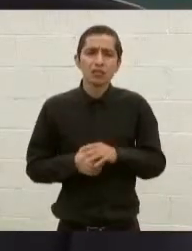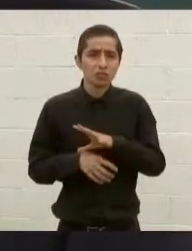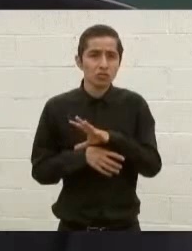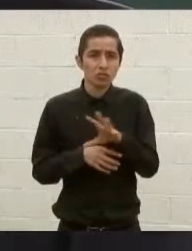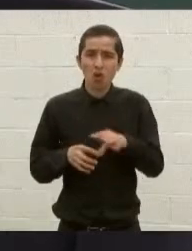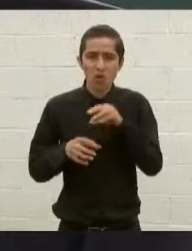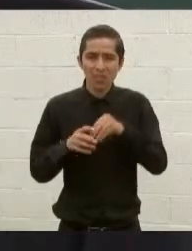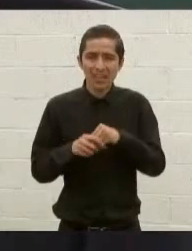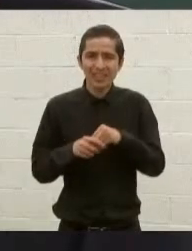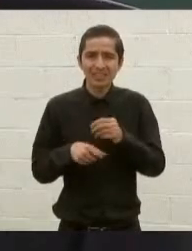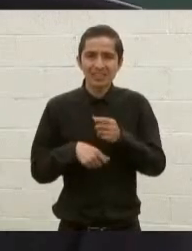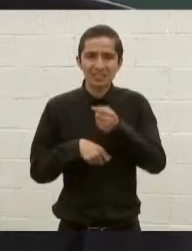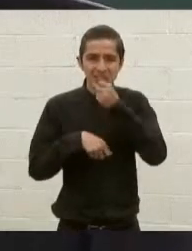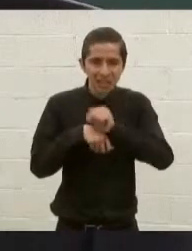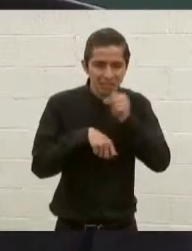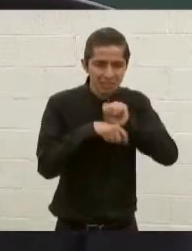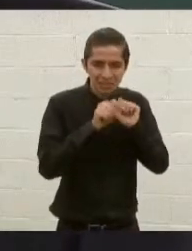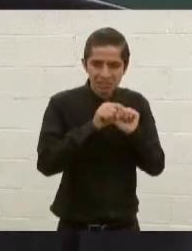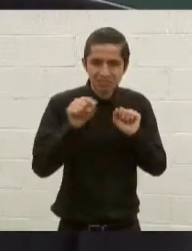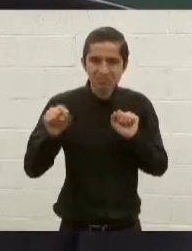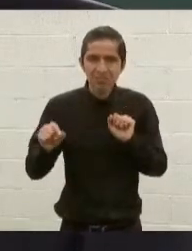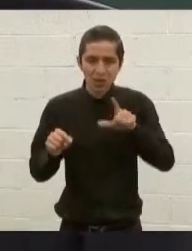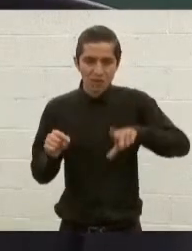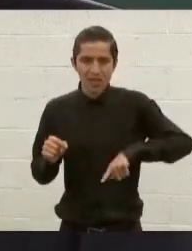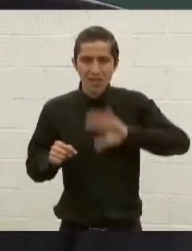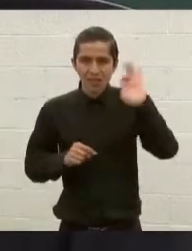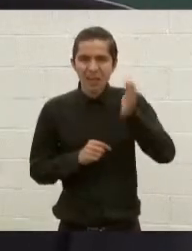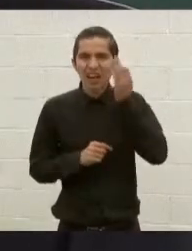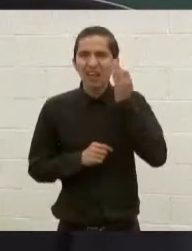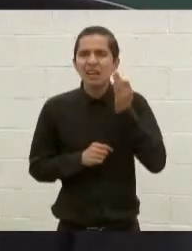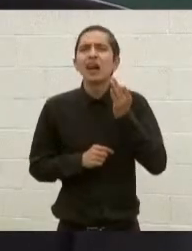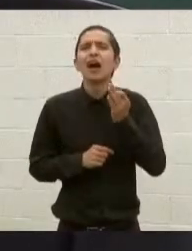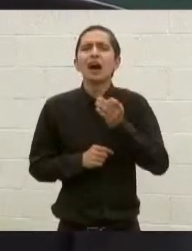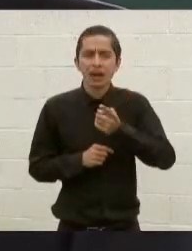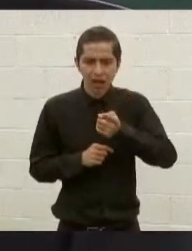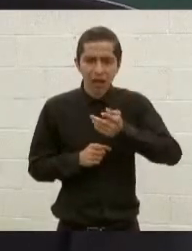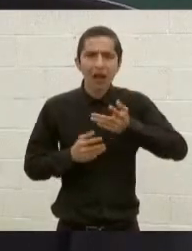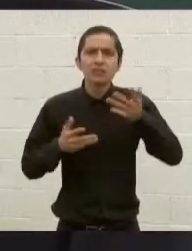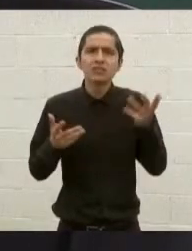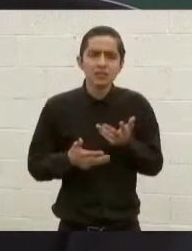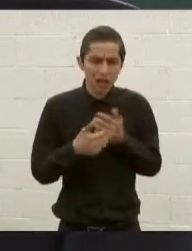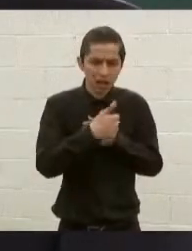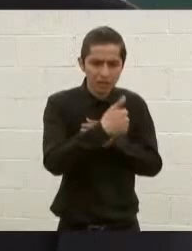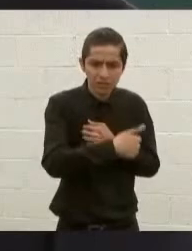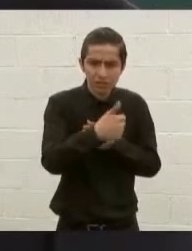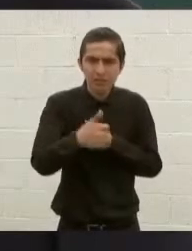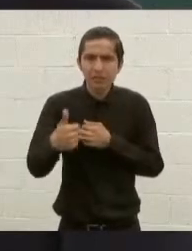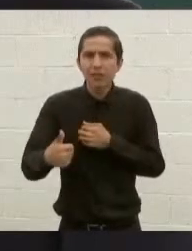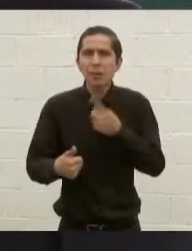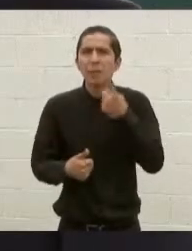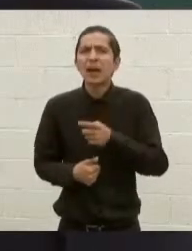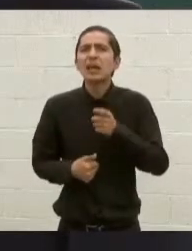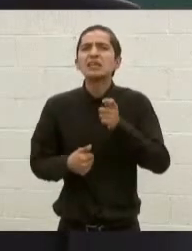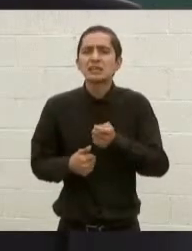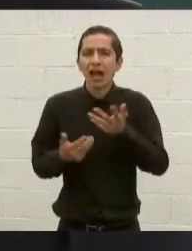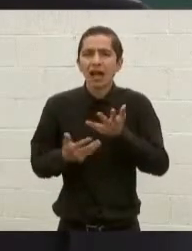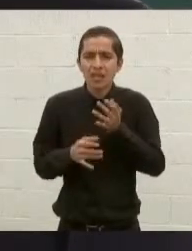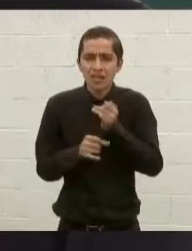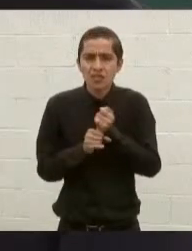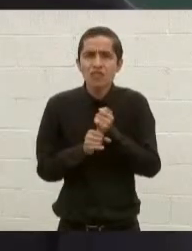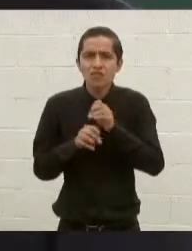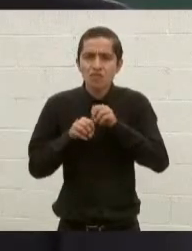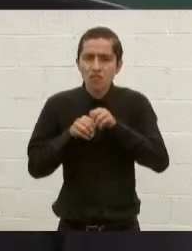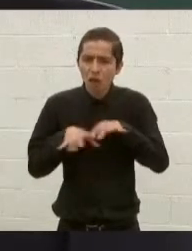dependencias del Gobierno de la República harán su parte para integrar la información